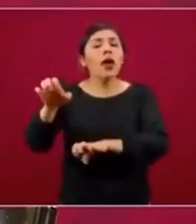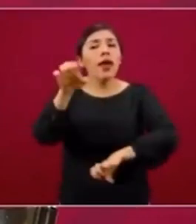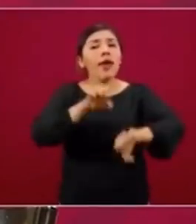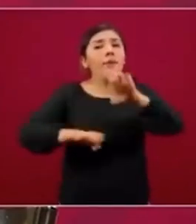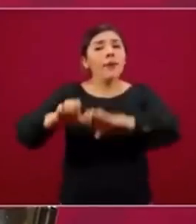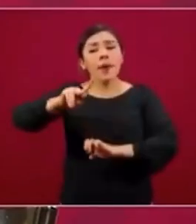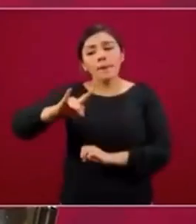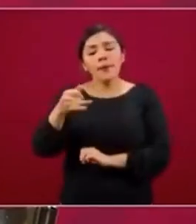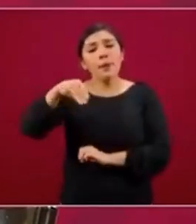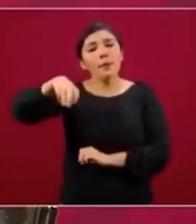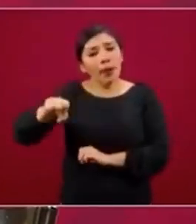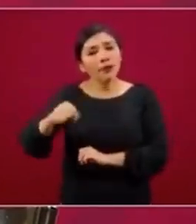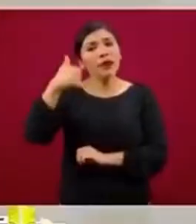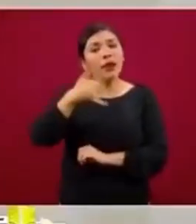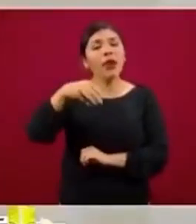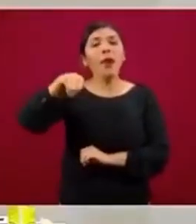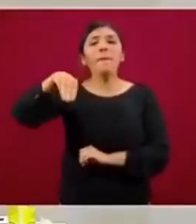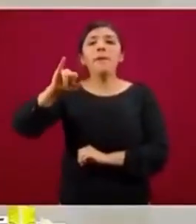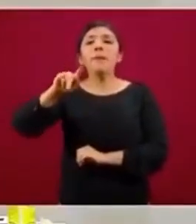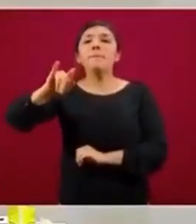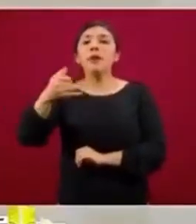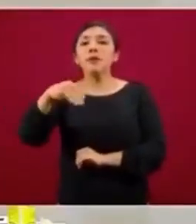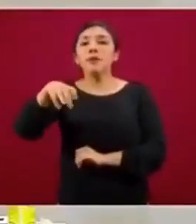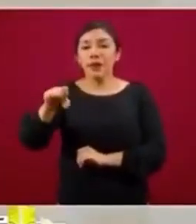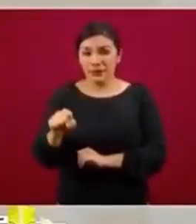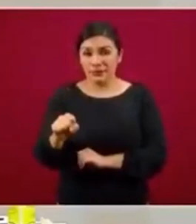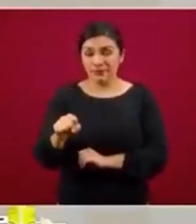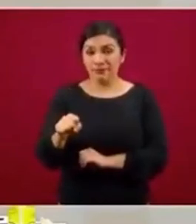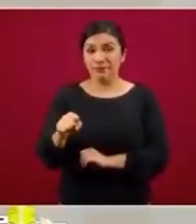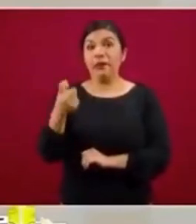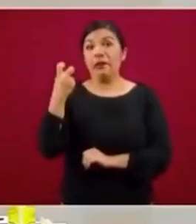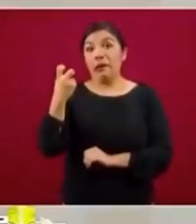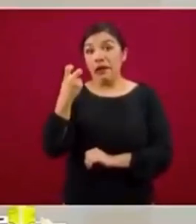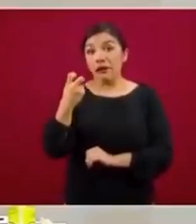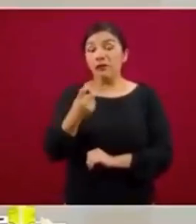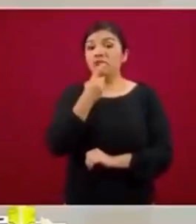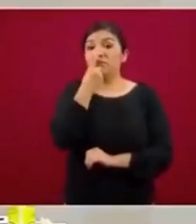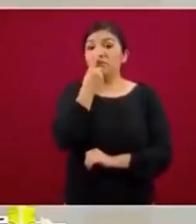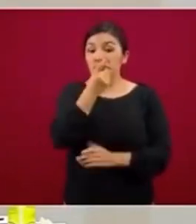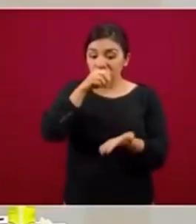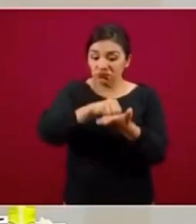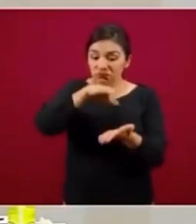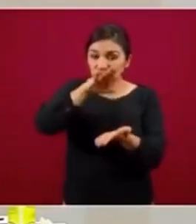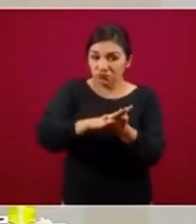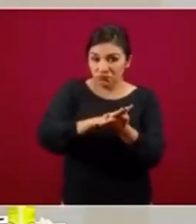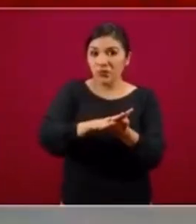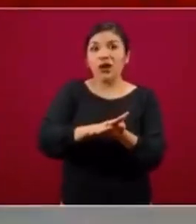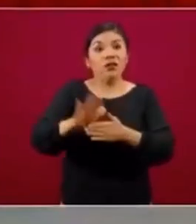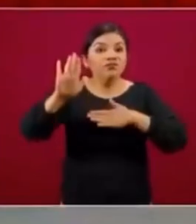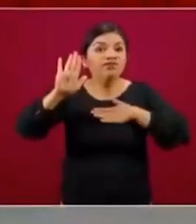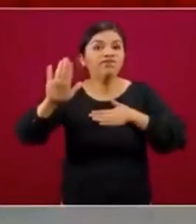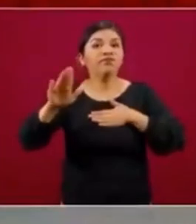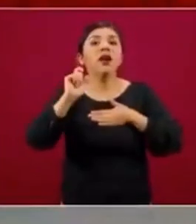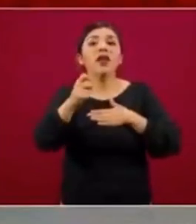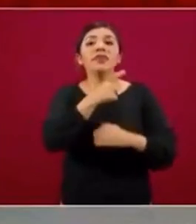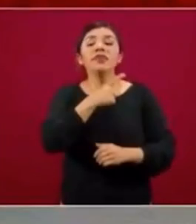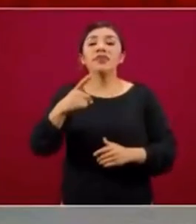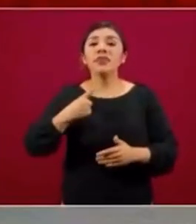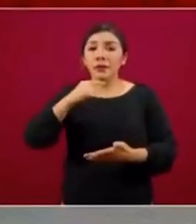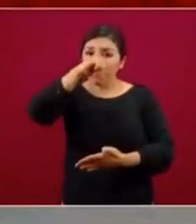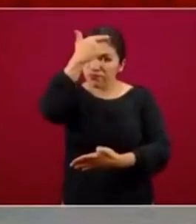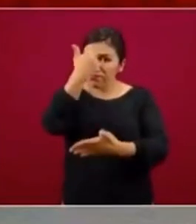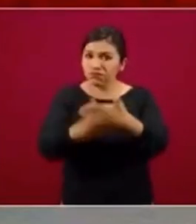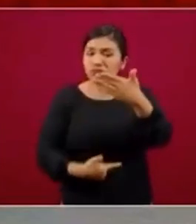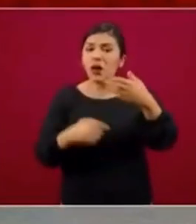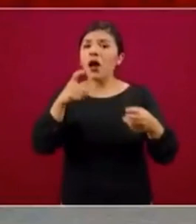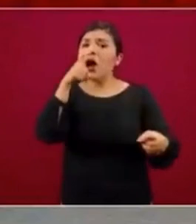y medianas empresas y nos pide, como parte de los compromisos que hemos establecido con nuestros socios, es tener una